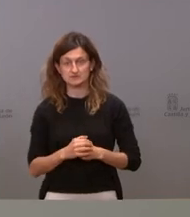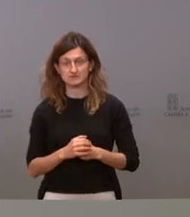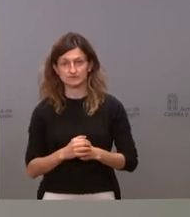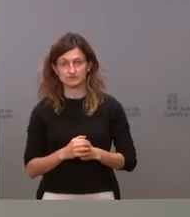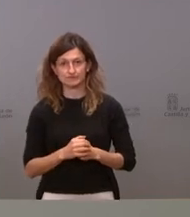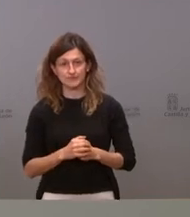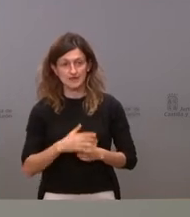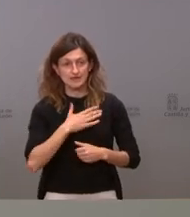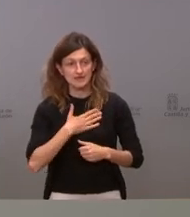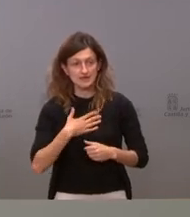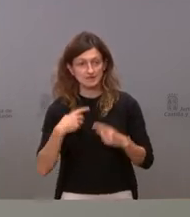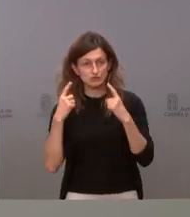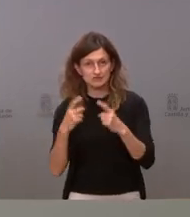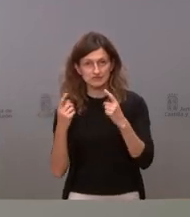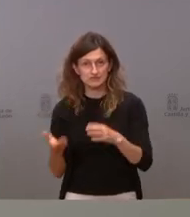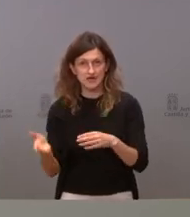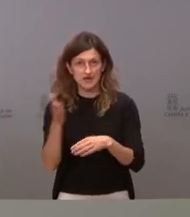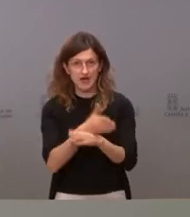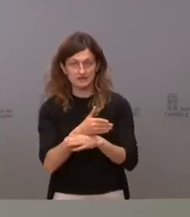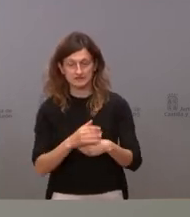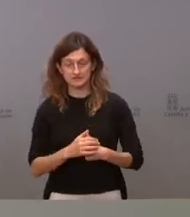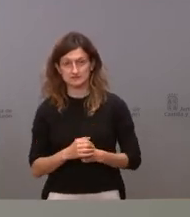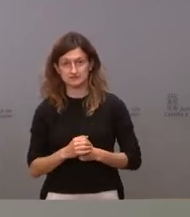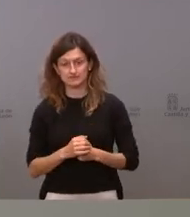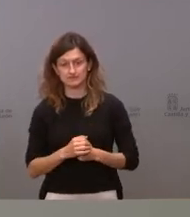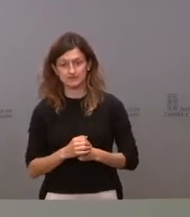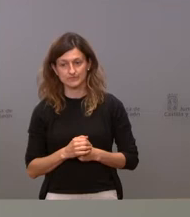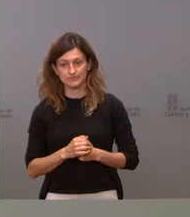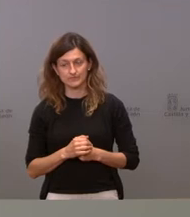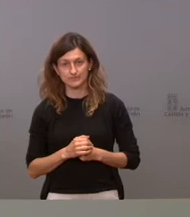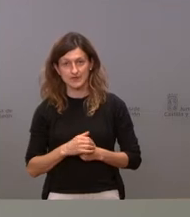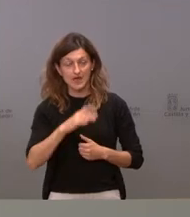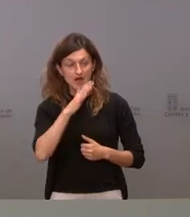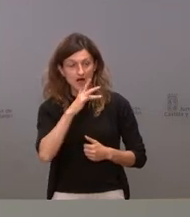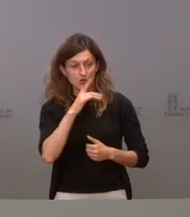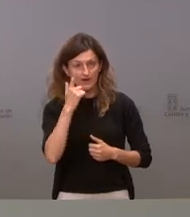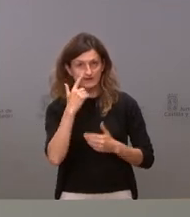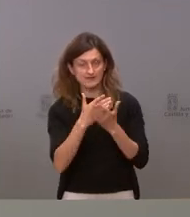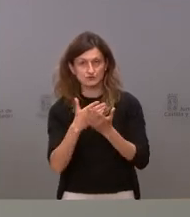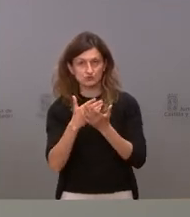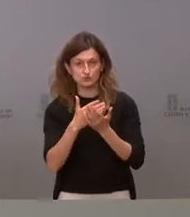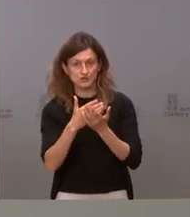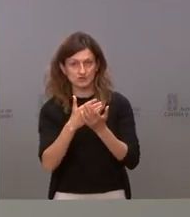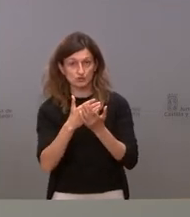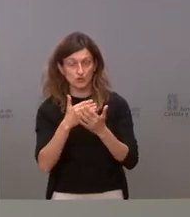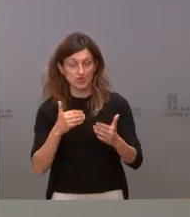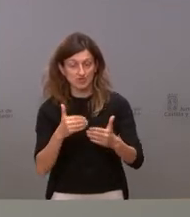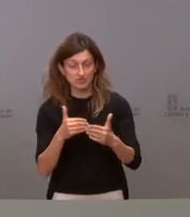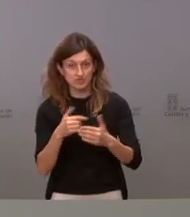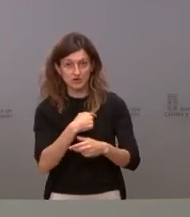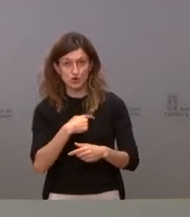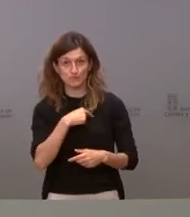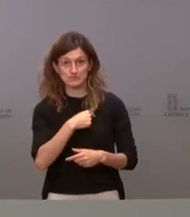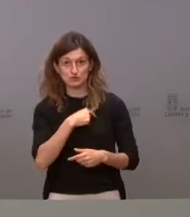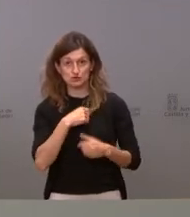queremos adelantar esa vacunación ahora mismo está en estudio y yo creo que en breve la comisión de